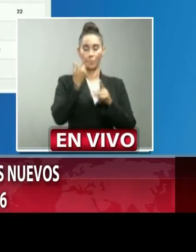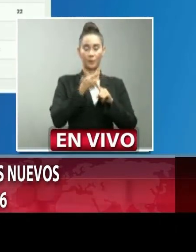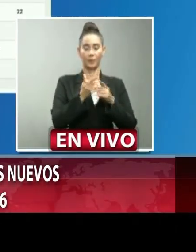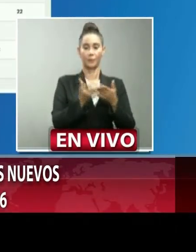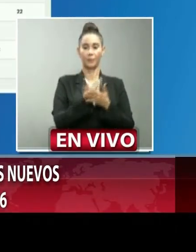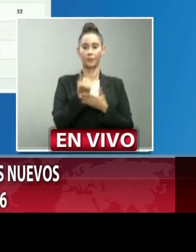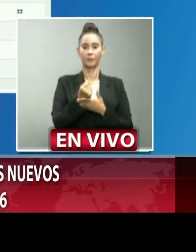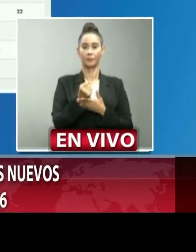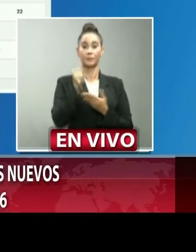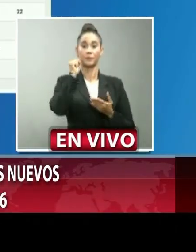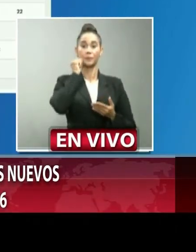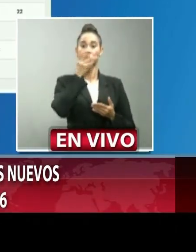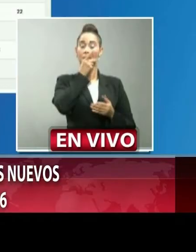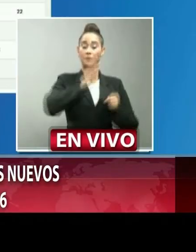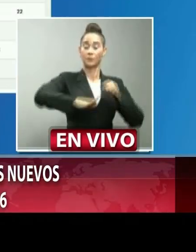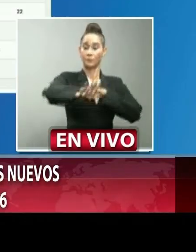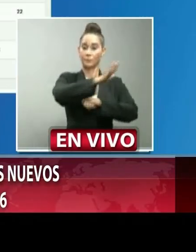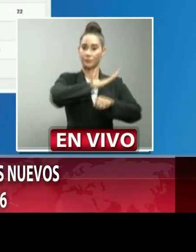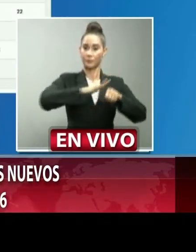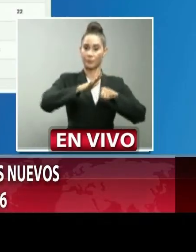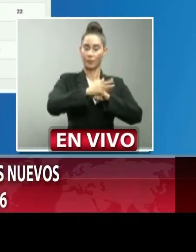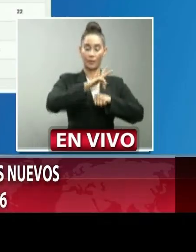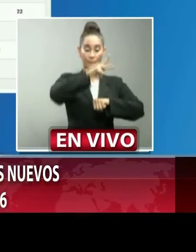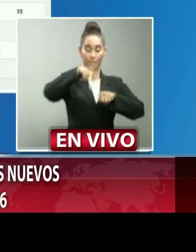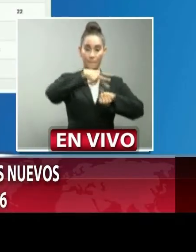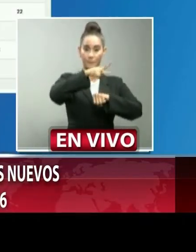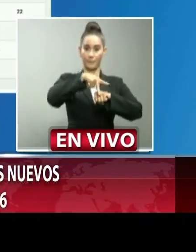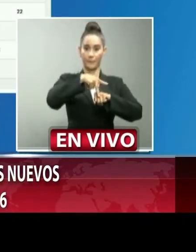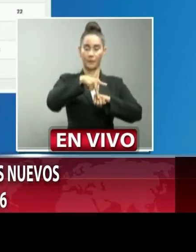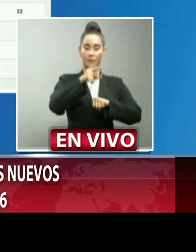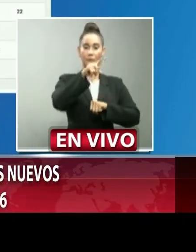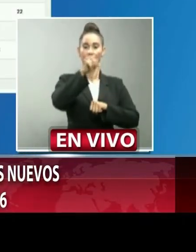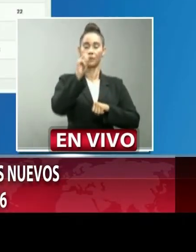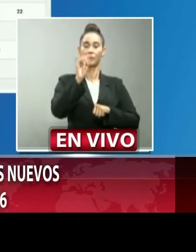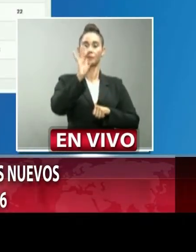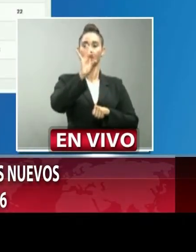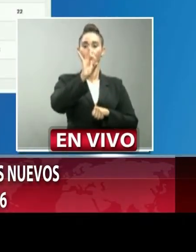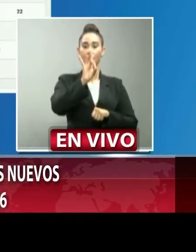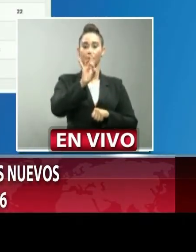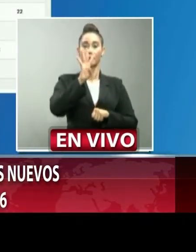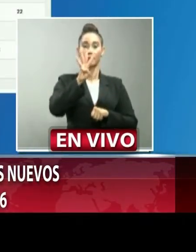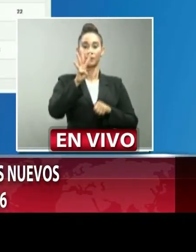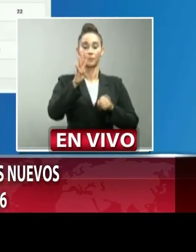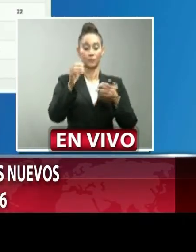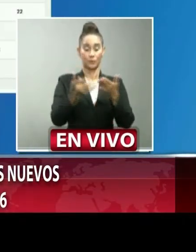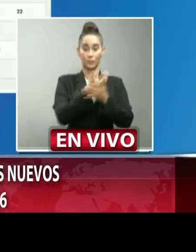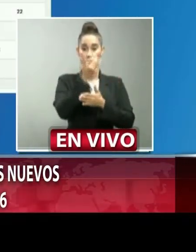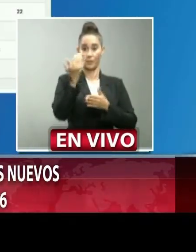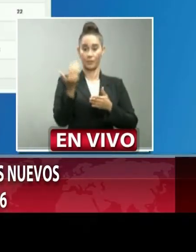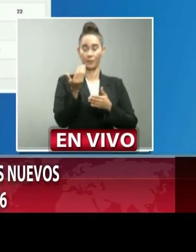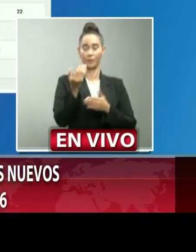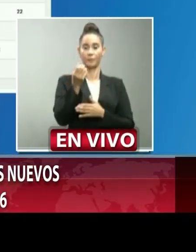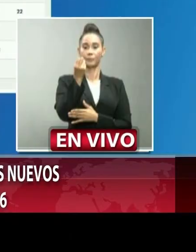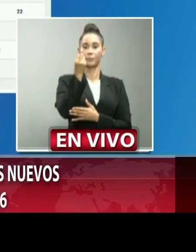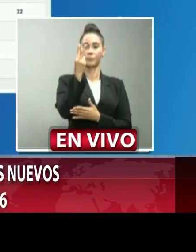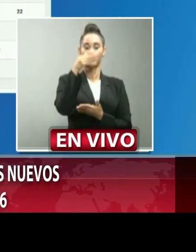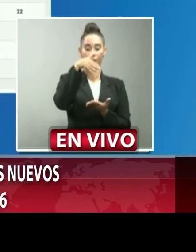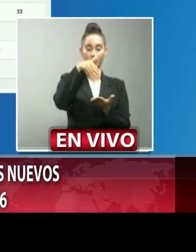Santo Domingo Provincia 184 casos nuevos 12